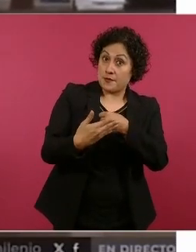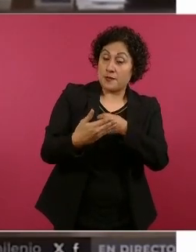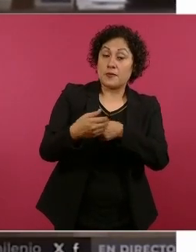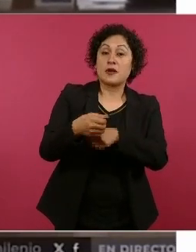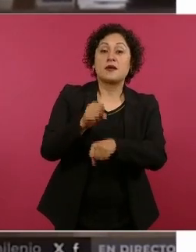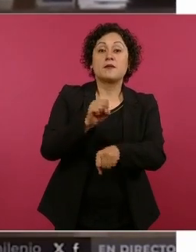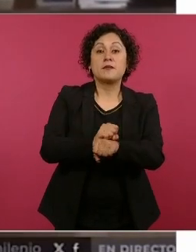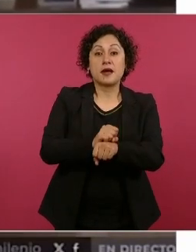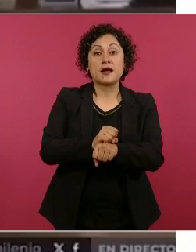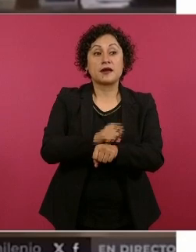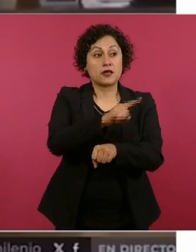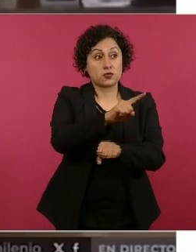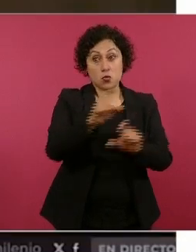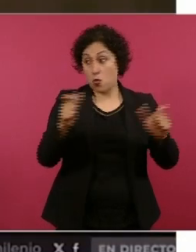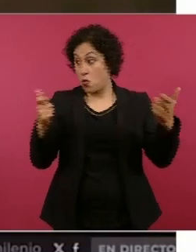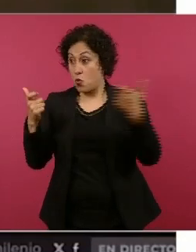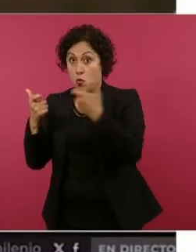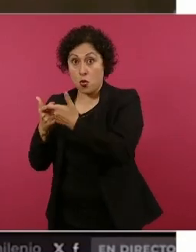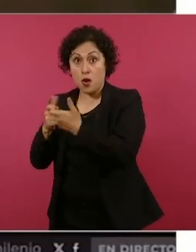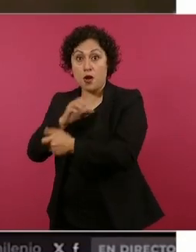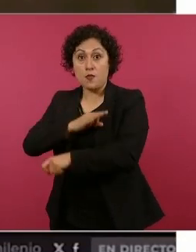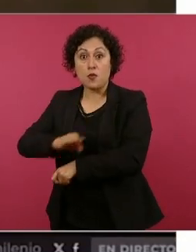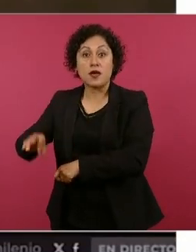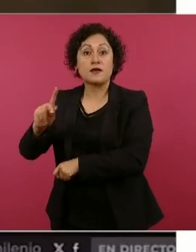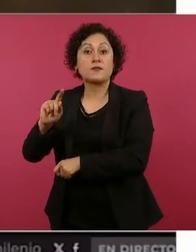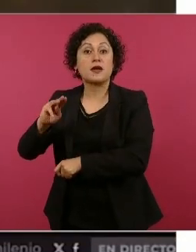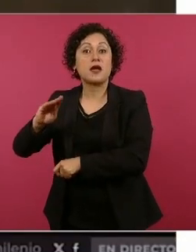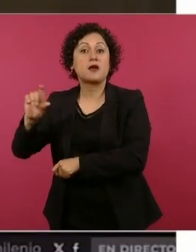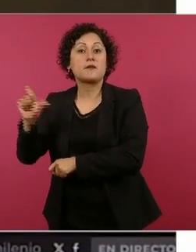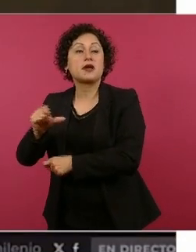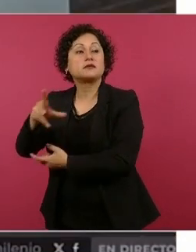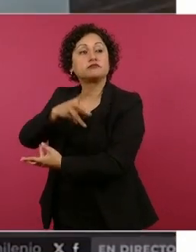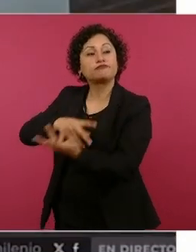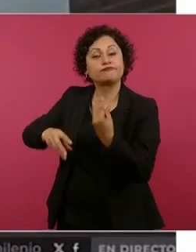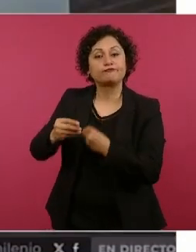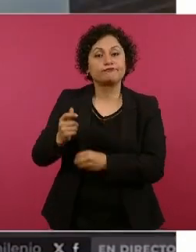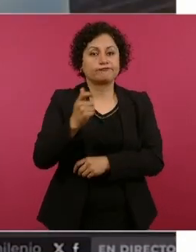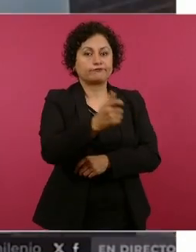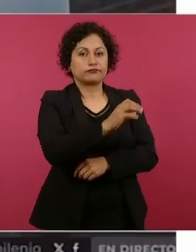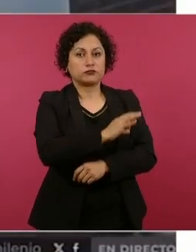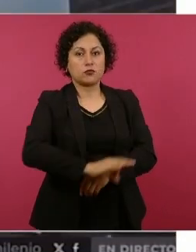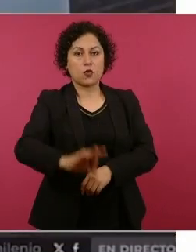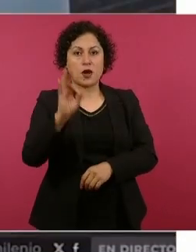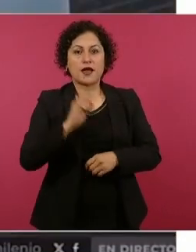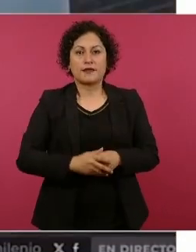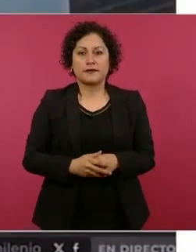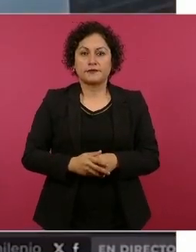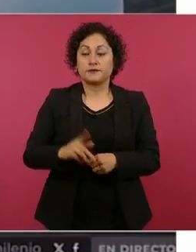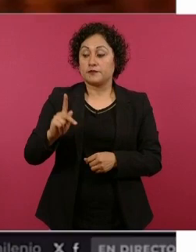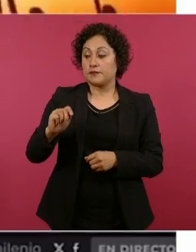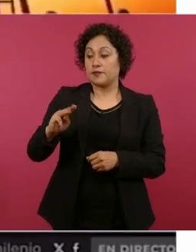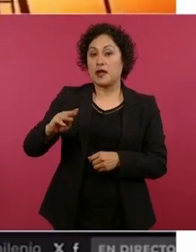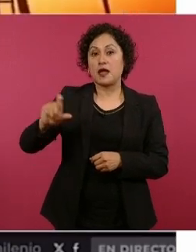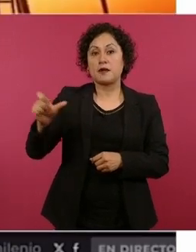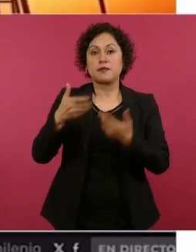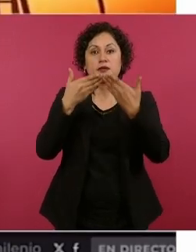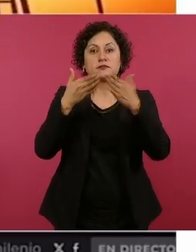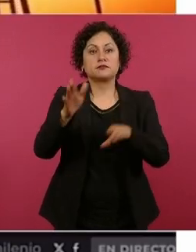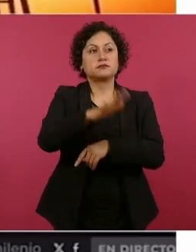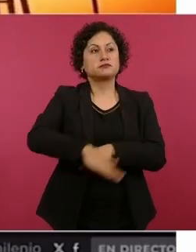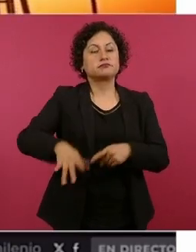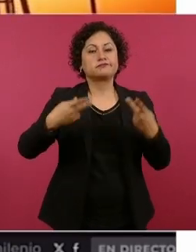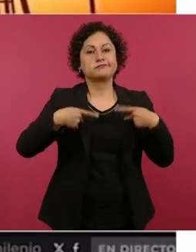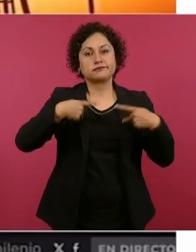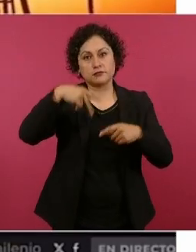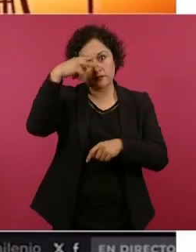te devolverá tu dinero. La empresa refinadora de petróleo Pemex ha abierto la oportunidad de invertir en petróleo para todos los mexicanos